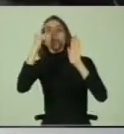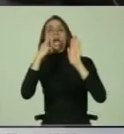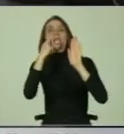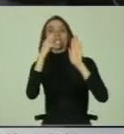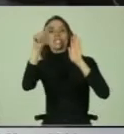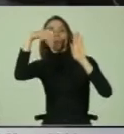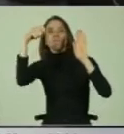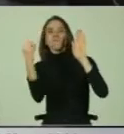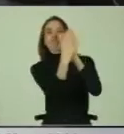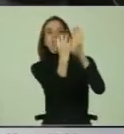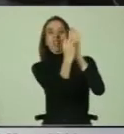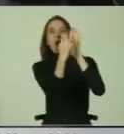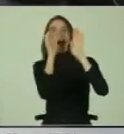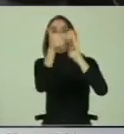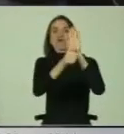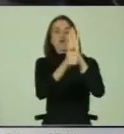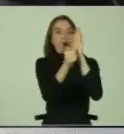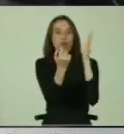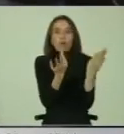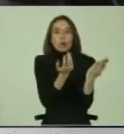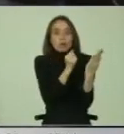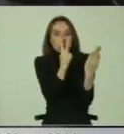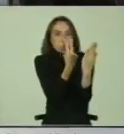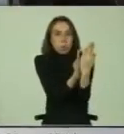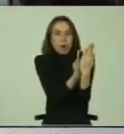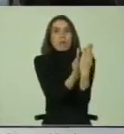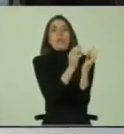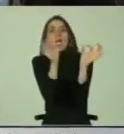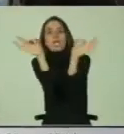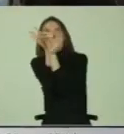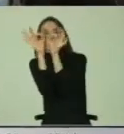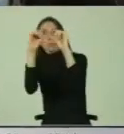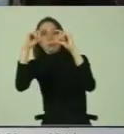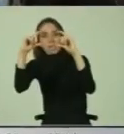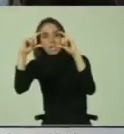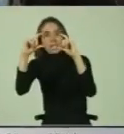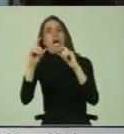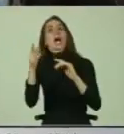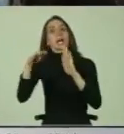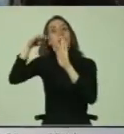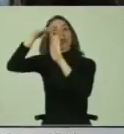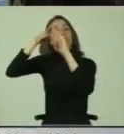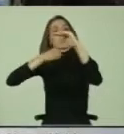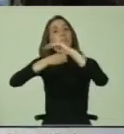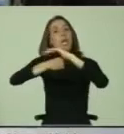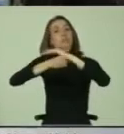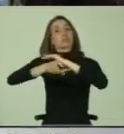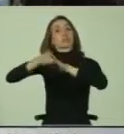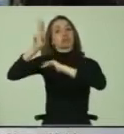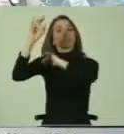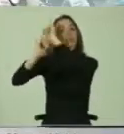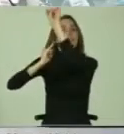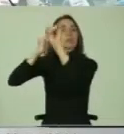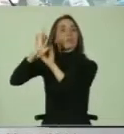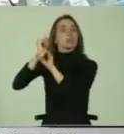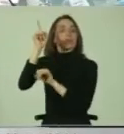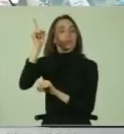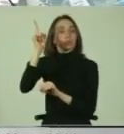todos los cuales son parámetros reconocidos e incorporados en estándares de accesibilidad a nivel internacional.